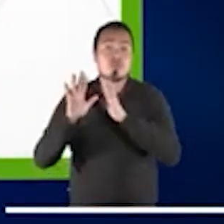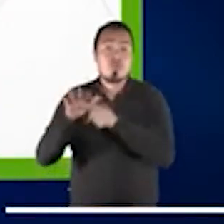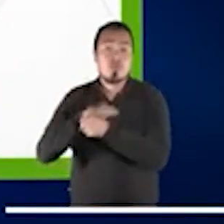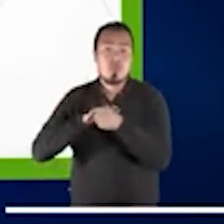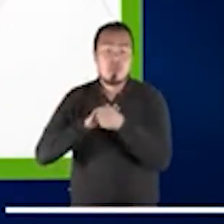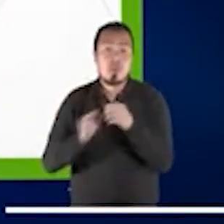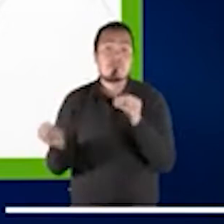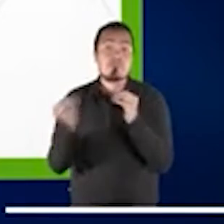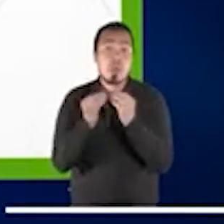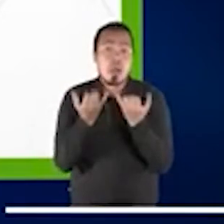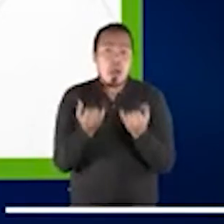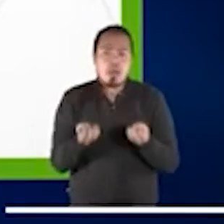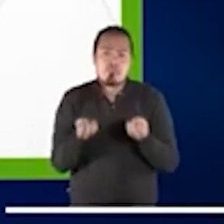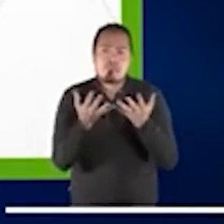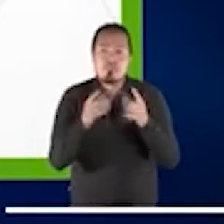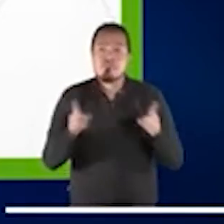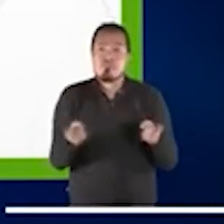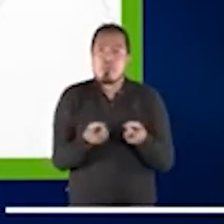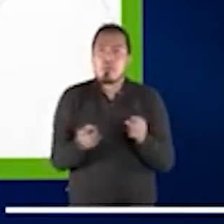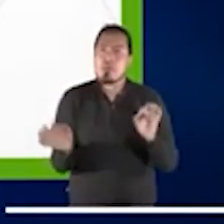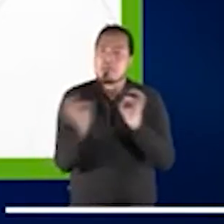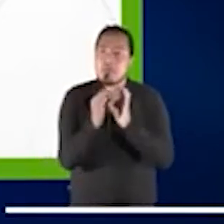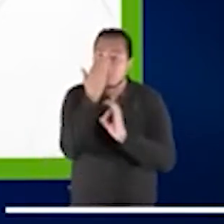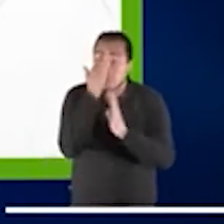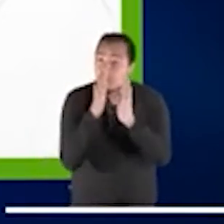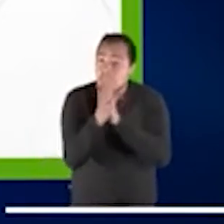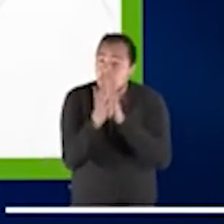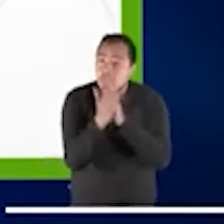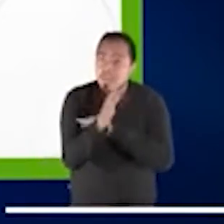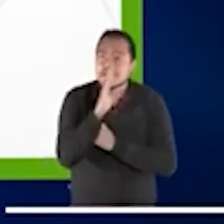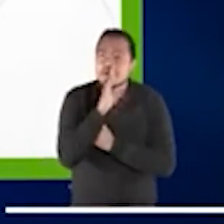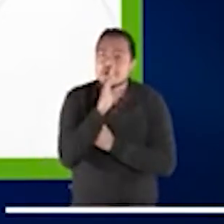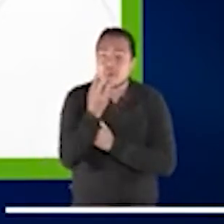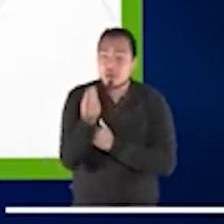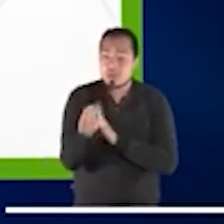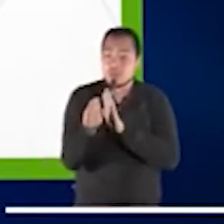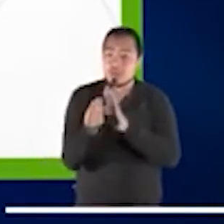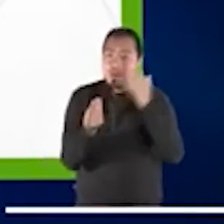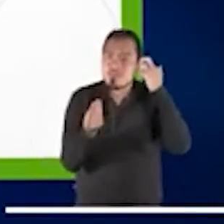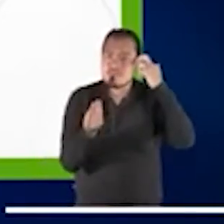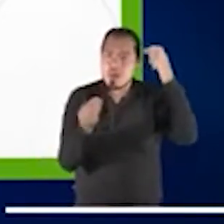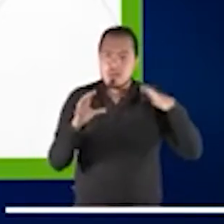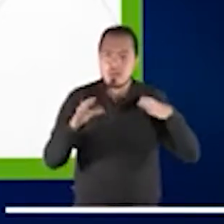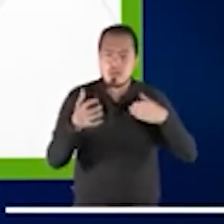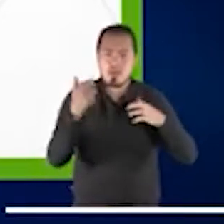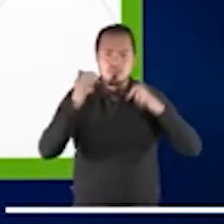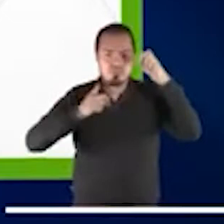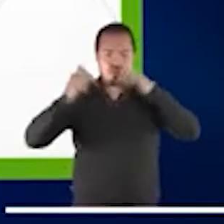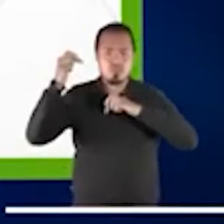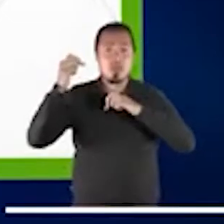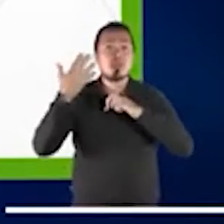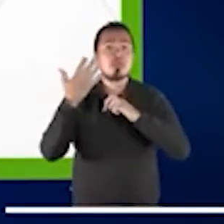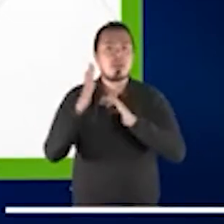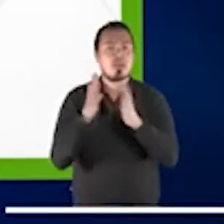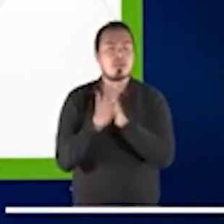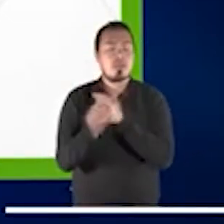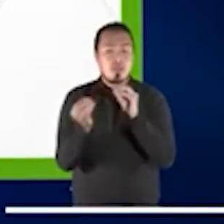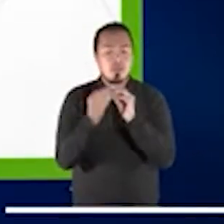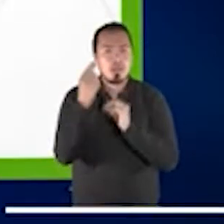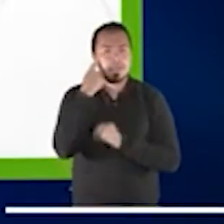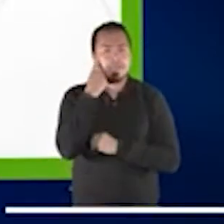quería brevemente un poco volver sobre el papel de los profesionales y ver un poco cómo ellos pueden